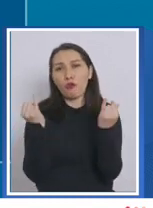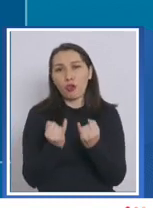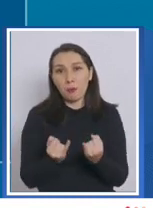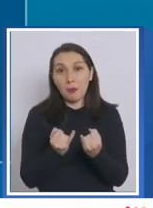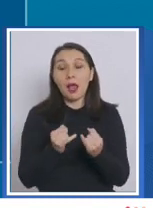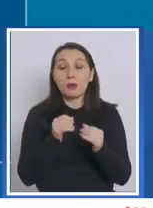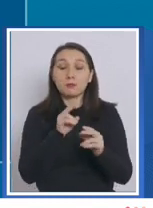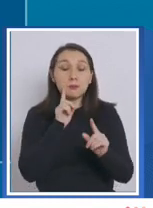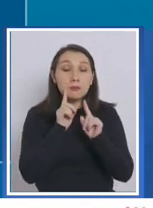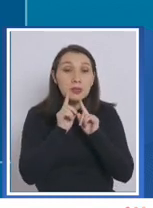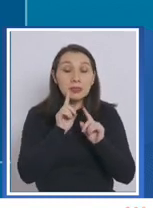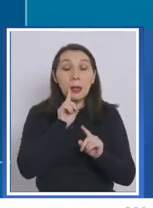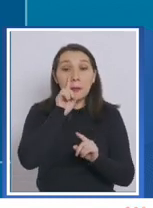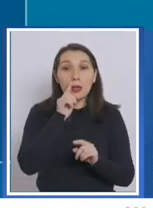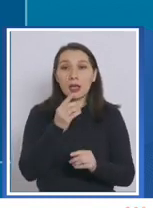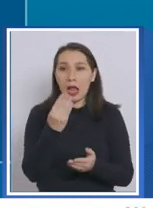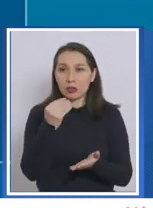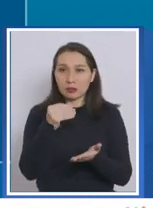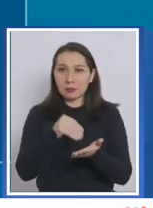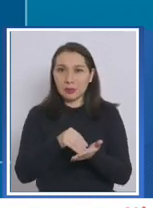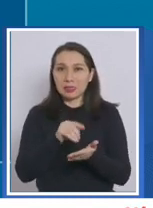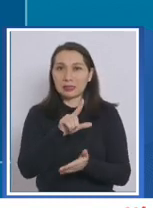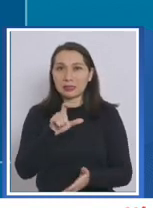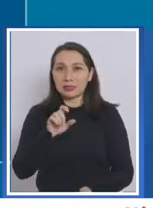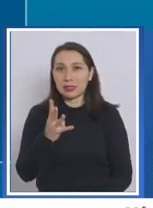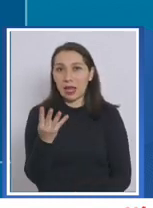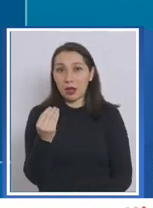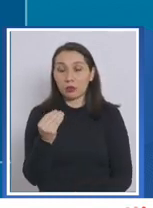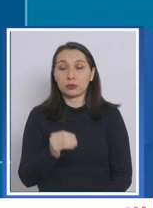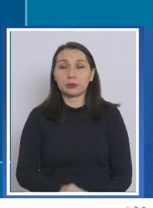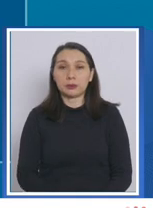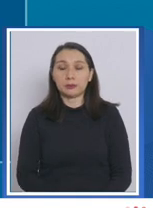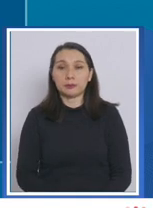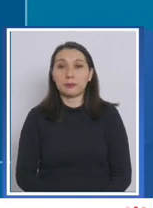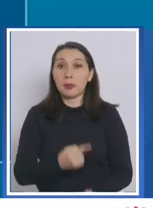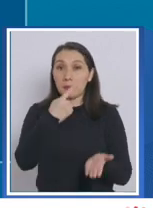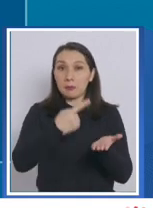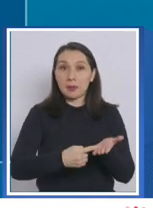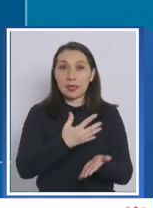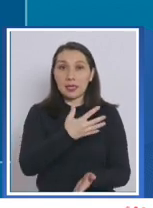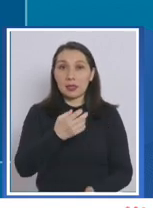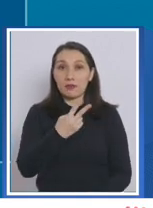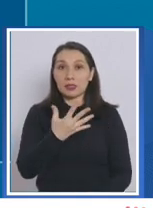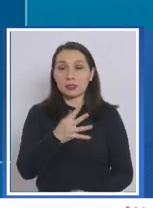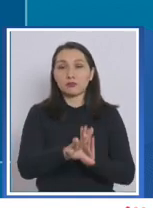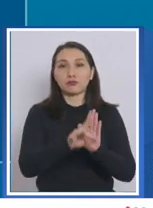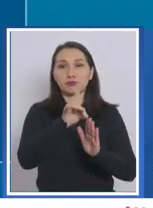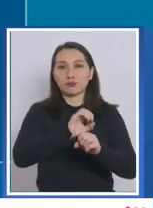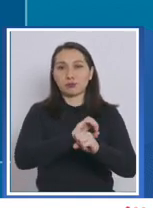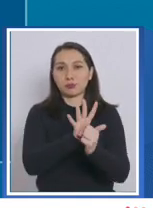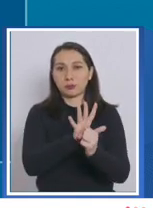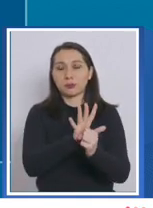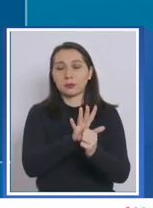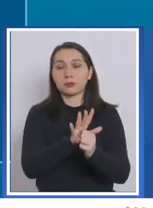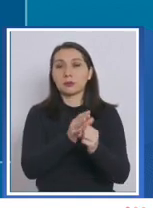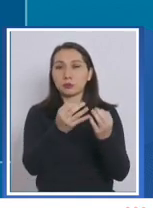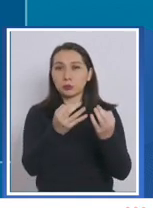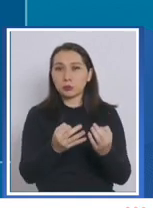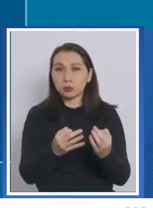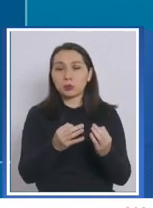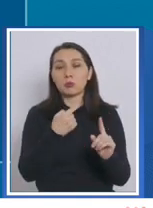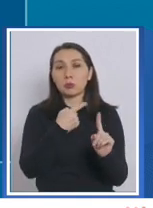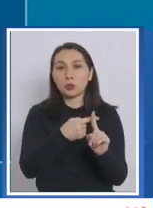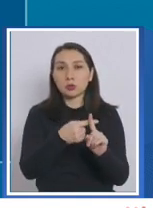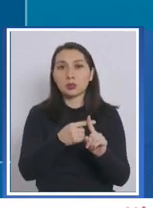fue de 14.714, de los cuales 1.525 fueron positivos, alcanzando una